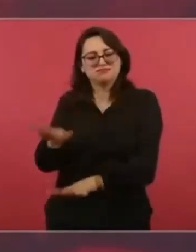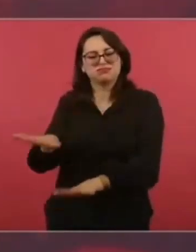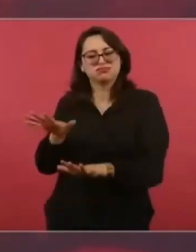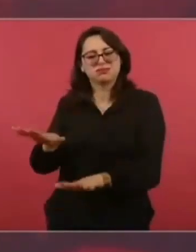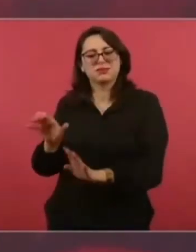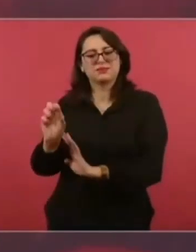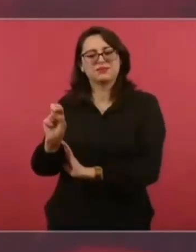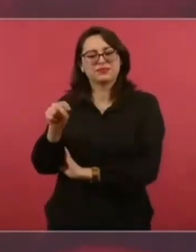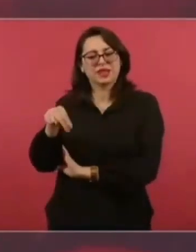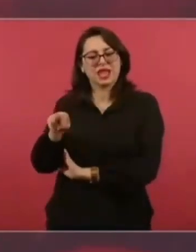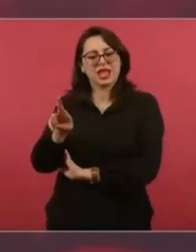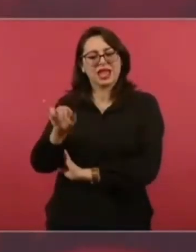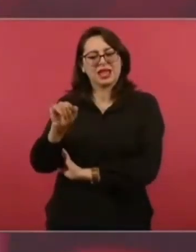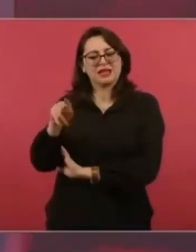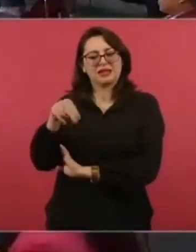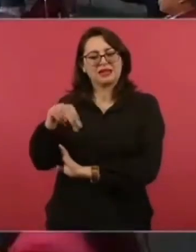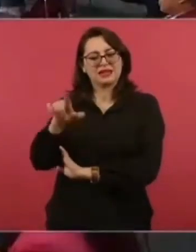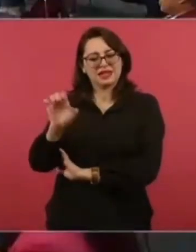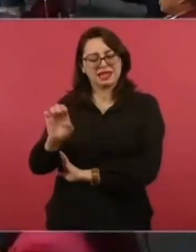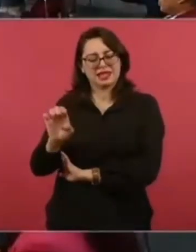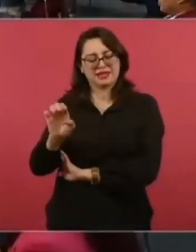era secretario de Cultura.